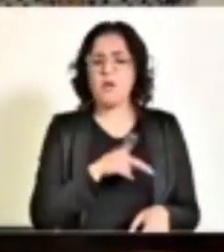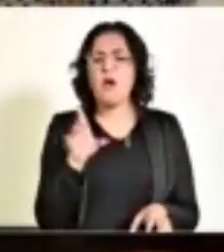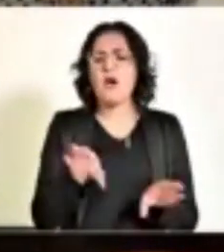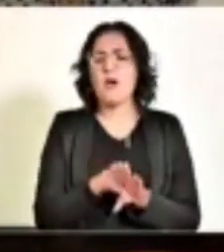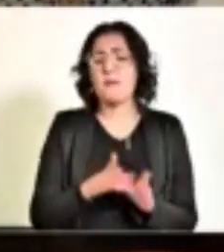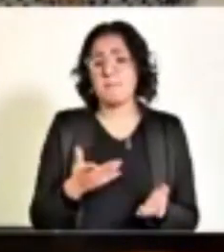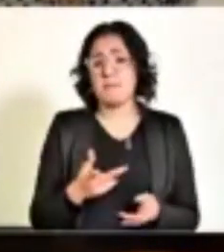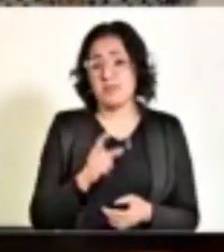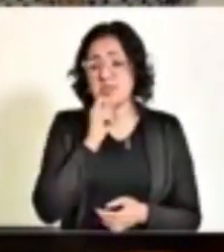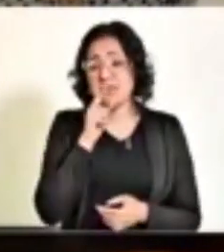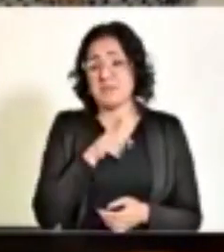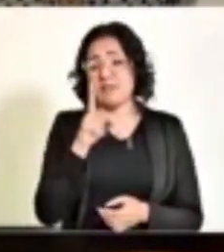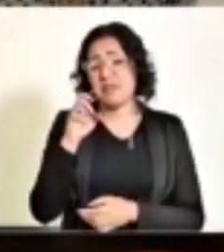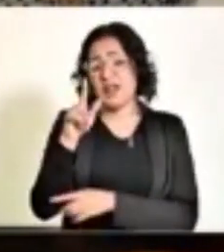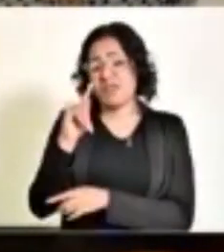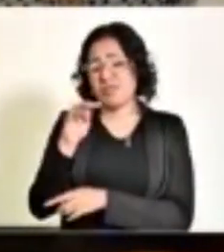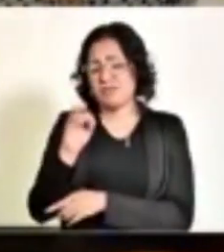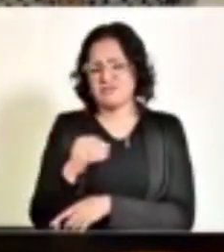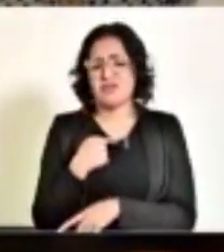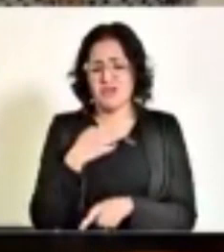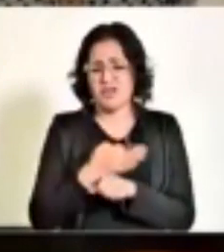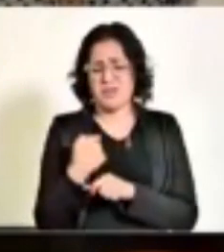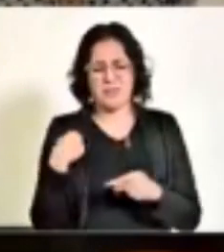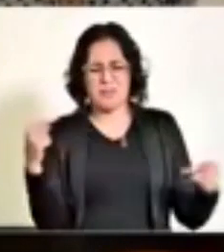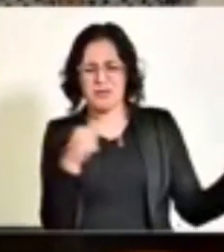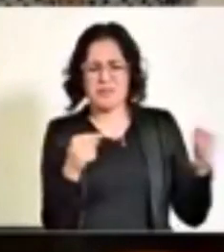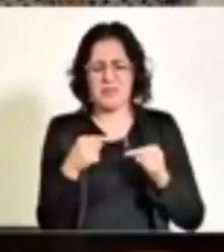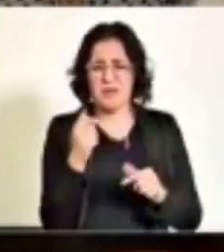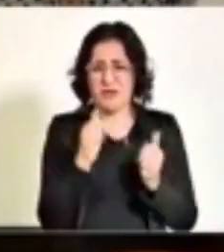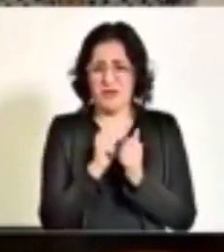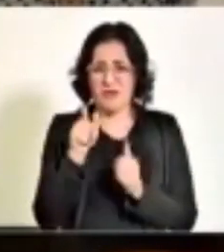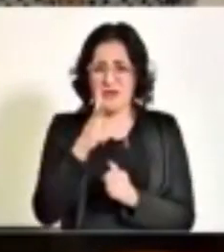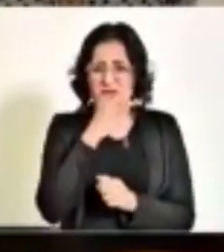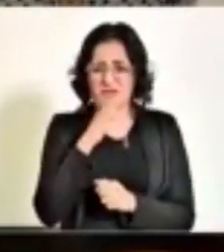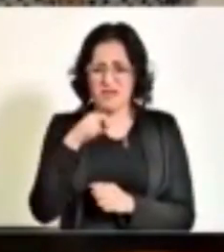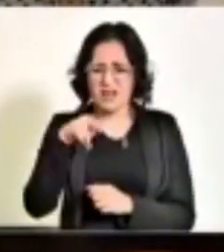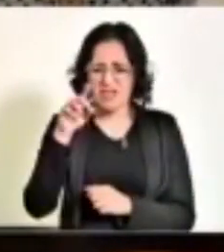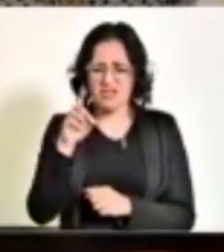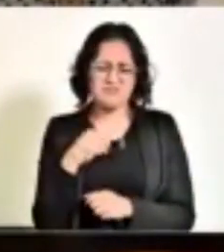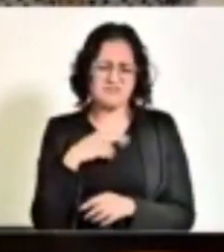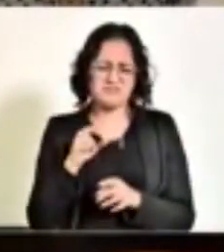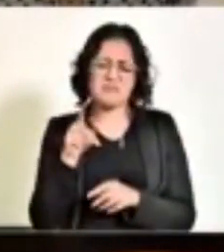Es otro delito, ¿eh? Yo no voy a entrar en debate con él, el que comparezca a la Fiscalía.